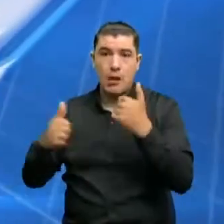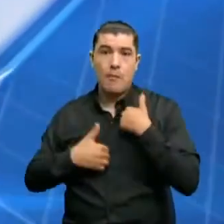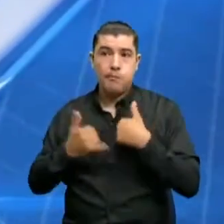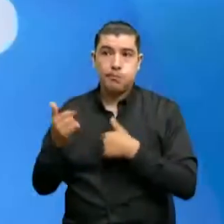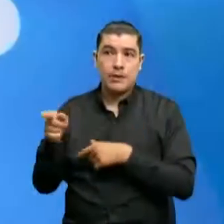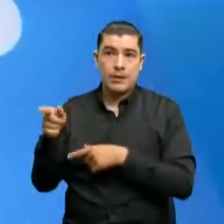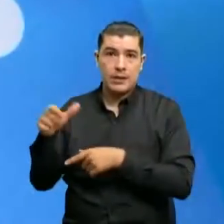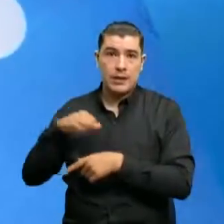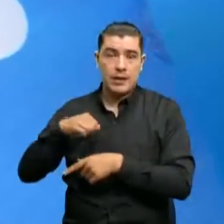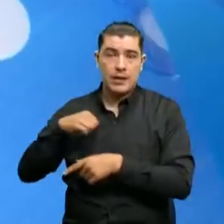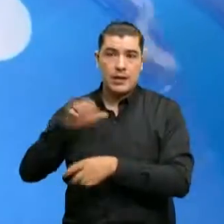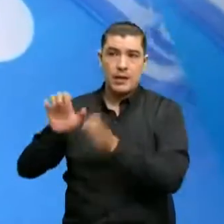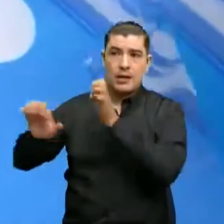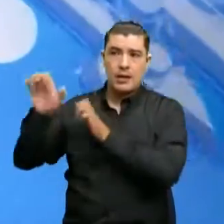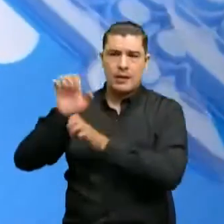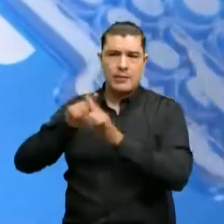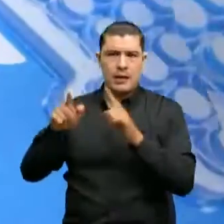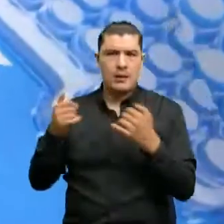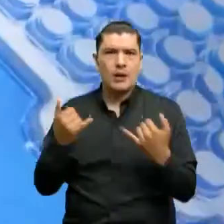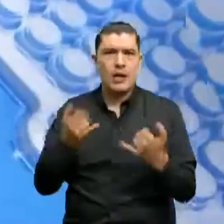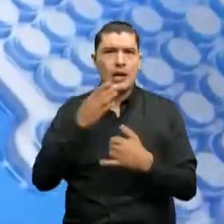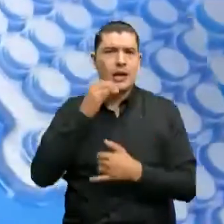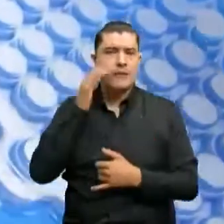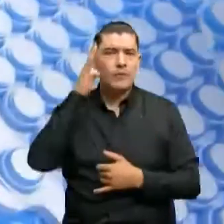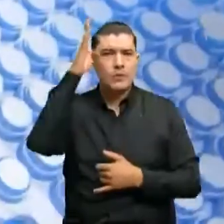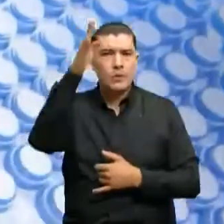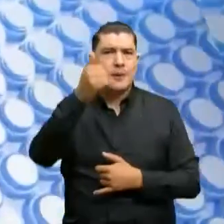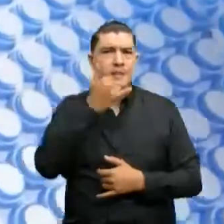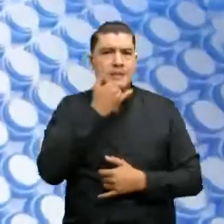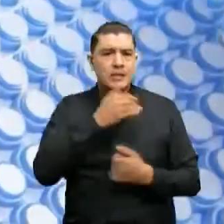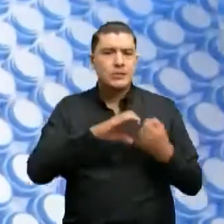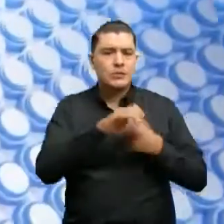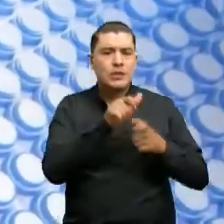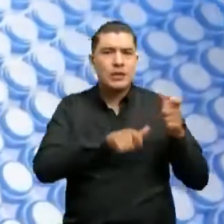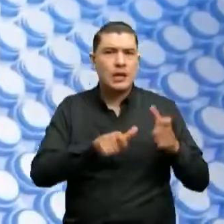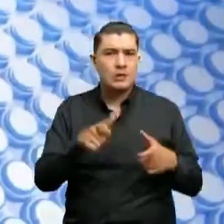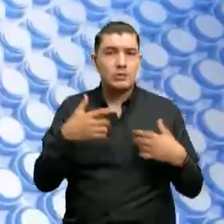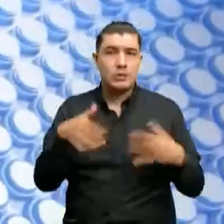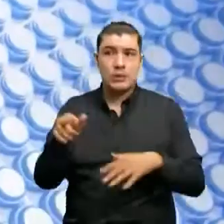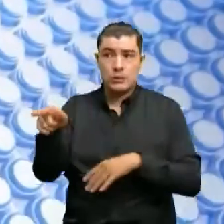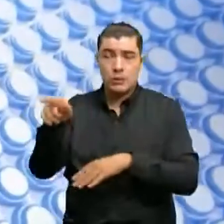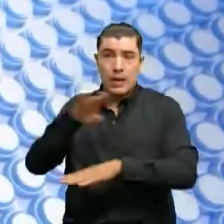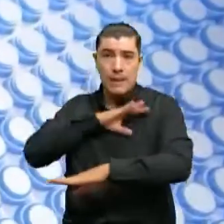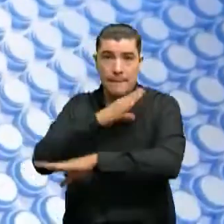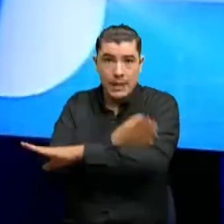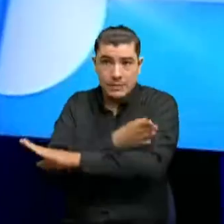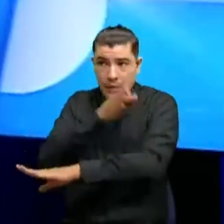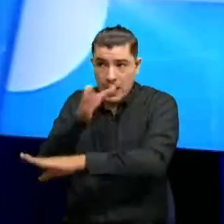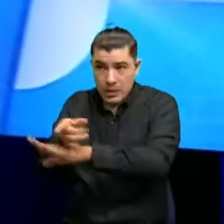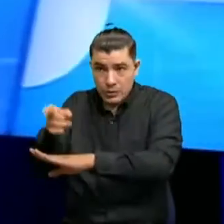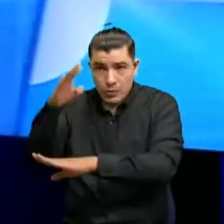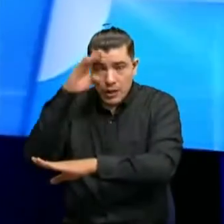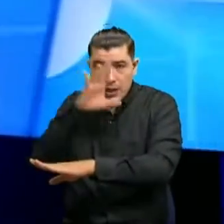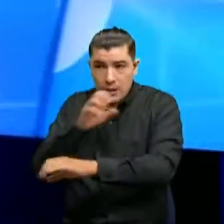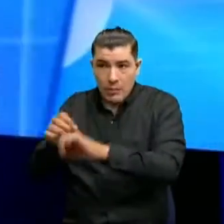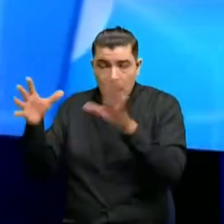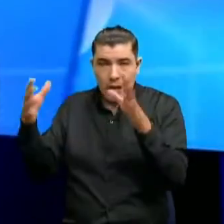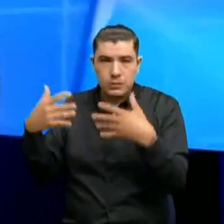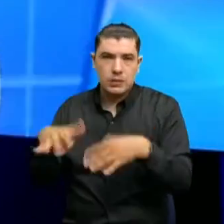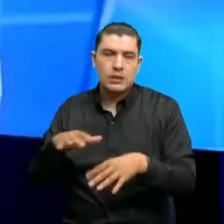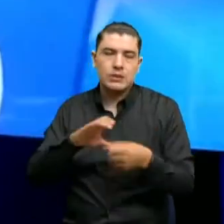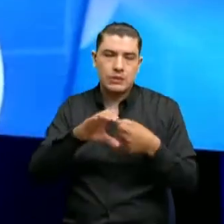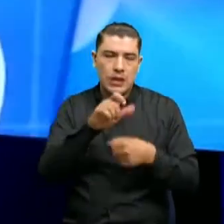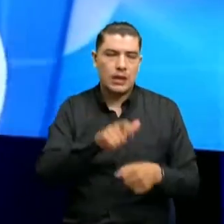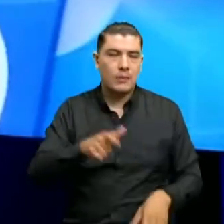las armas, que tiene cómo defenderse, entonces, ¿qué pasará conmigo? O mire que son capaces de ir hasta la policía. Y la otra cosa que el ciudadano